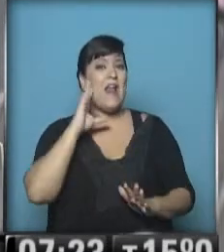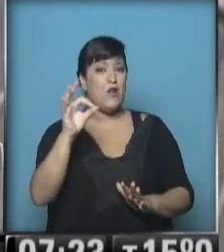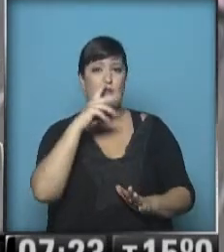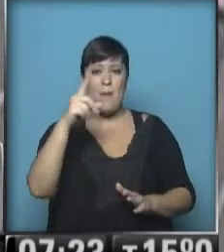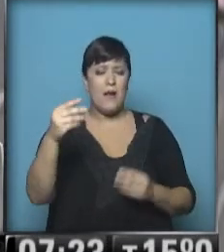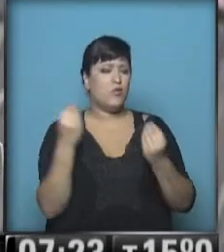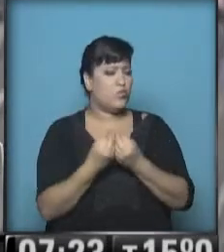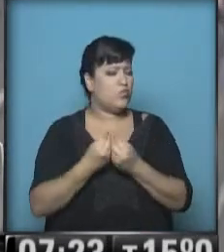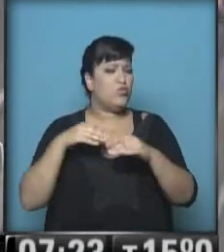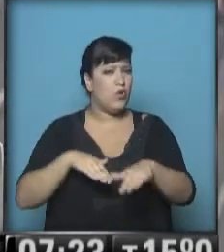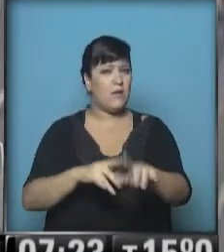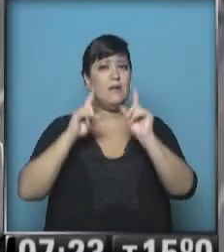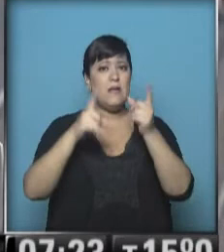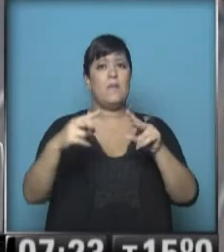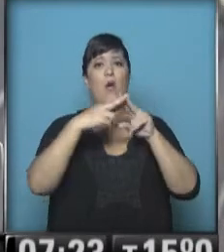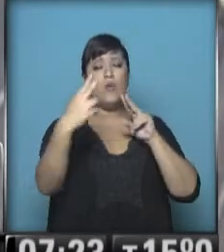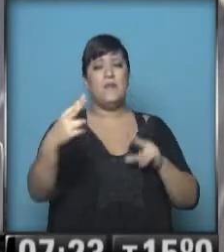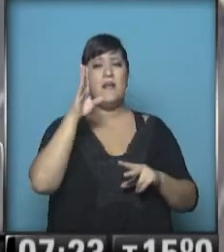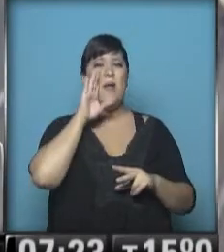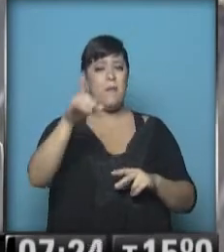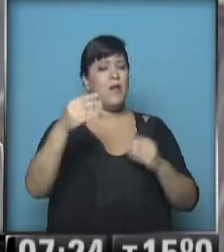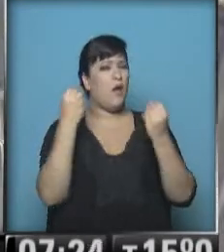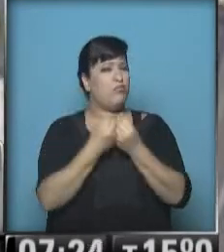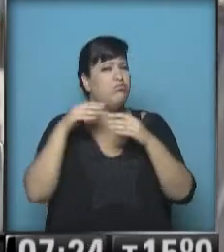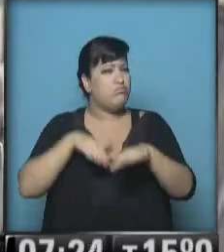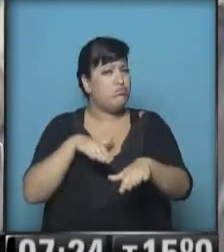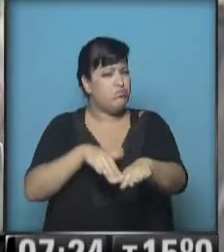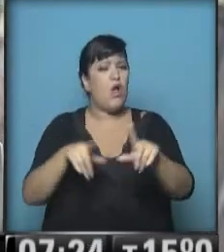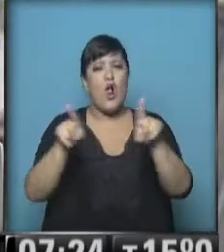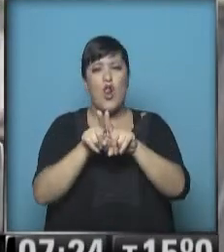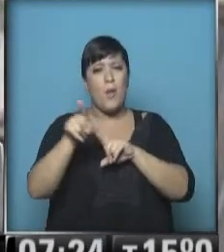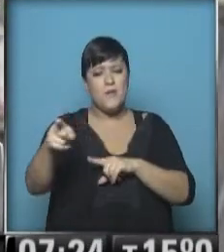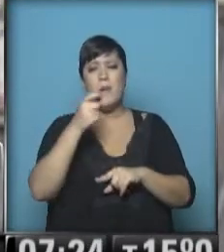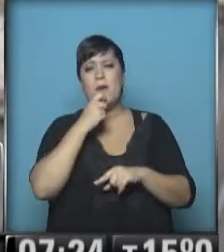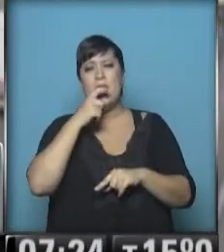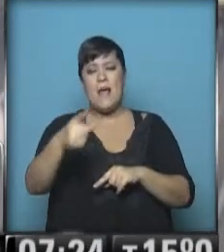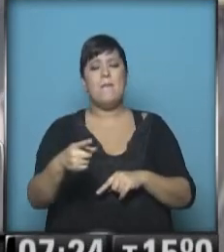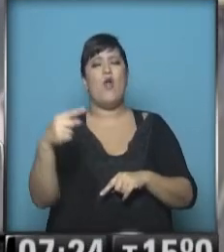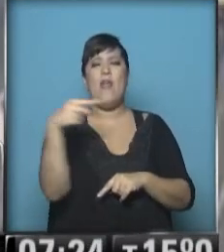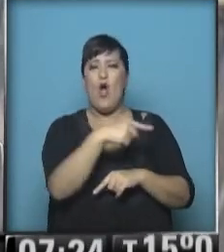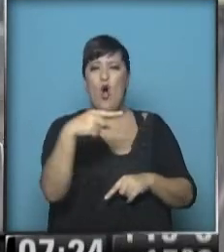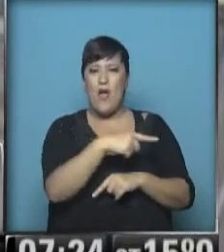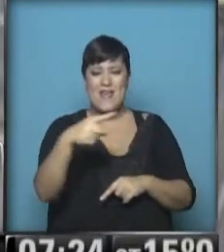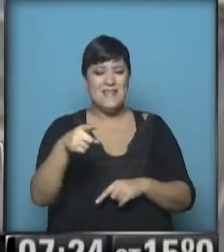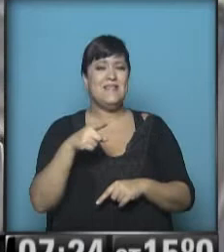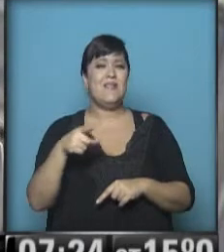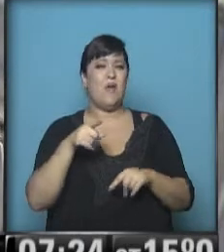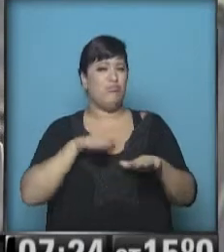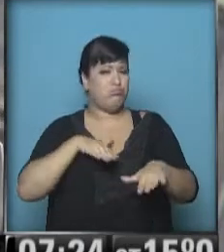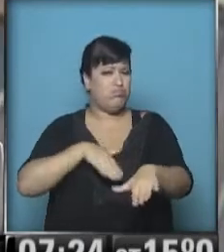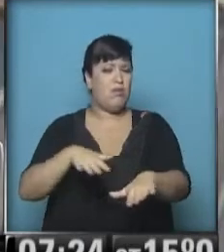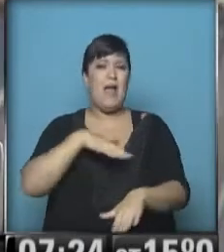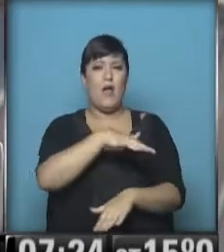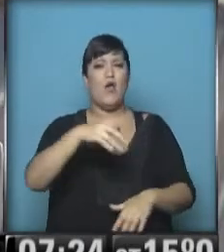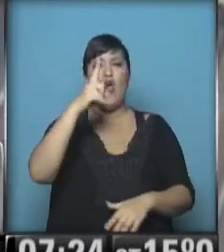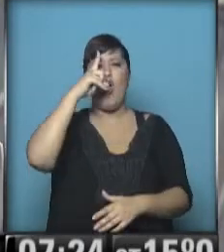Lenta también ya la autopista Panamericana por sectores. Panorama similar para quienes vienen desde el oeste por acceso oeste a la altura